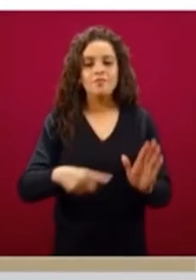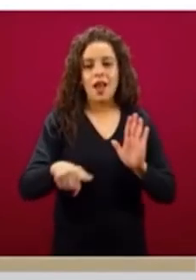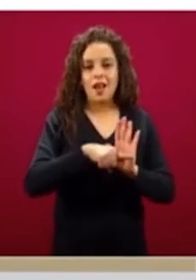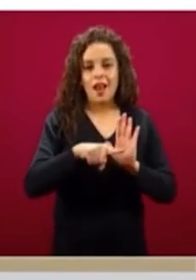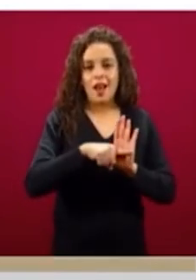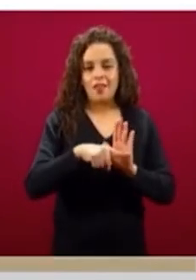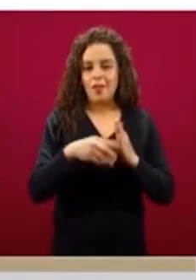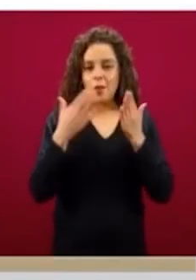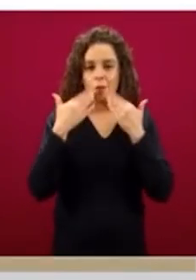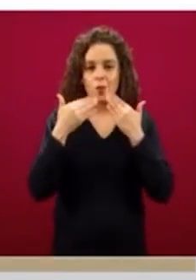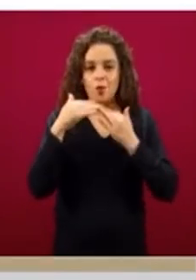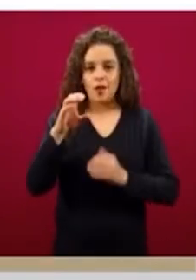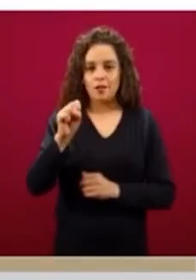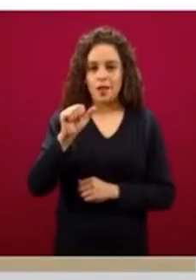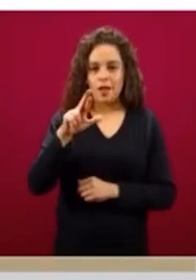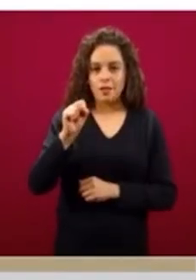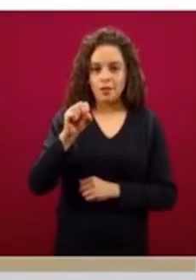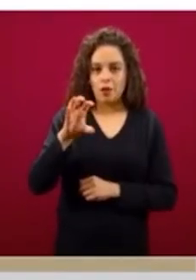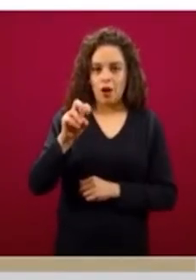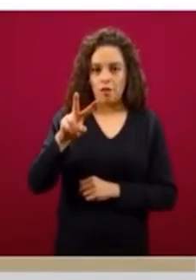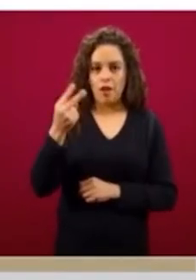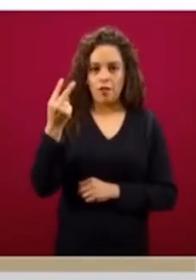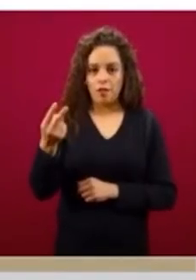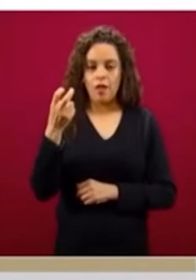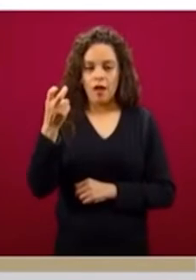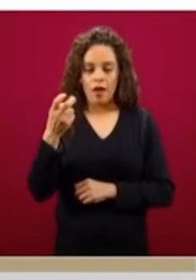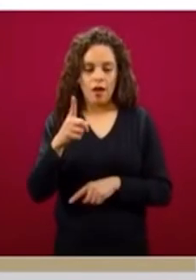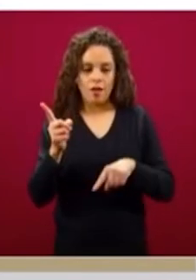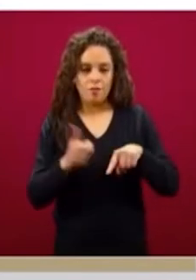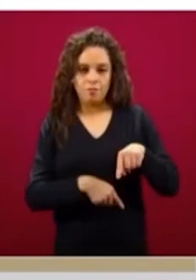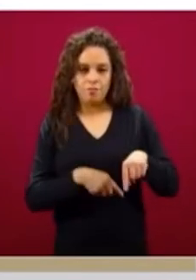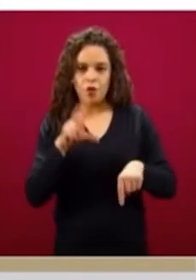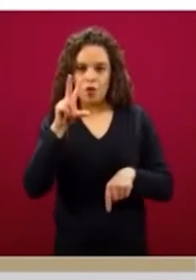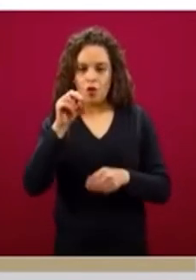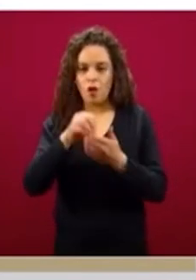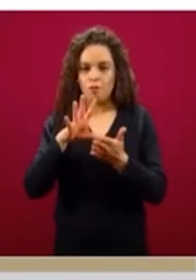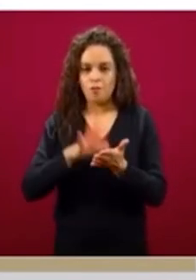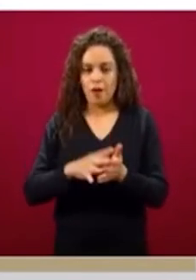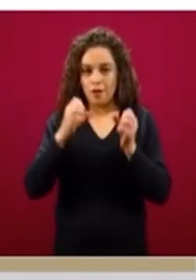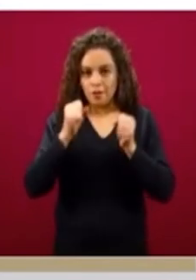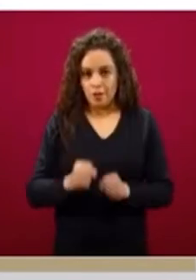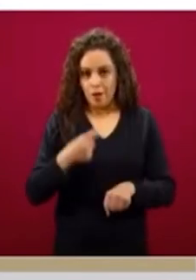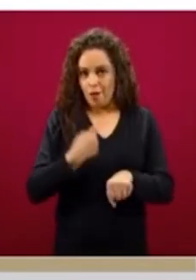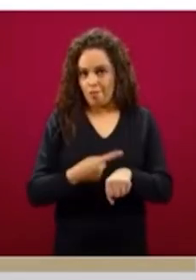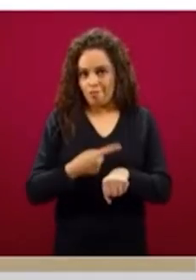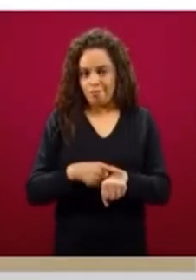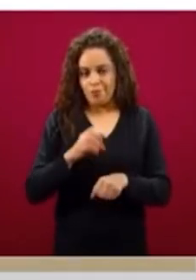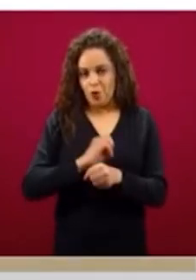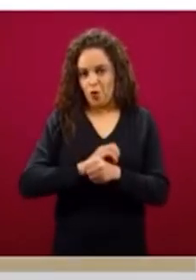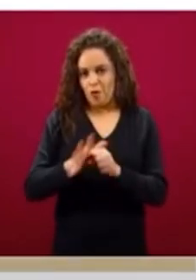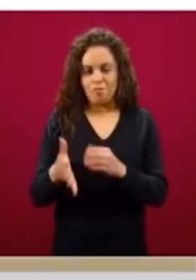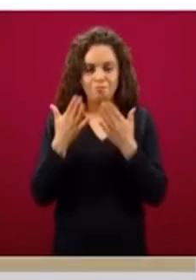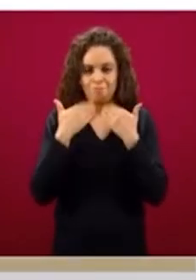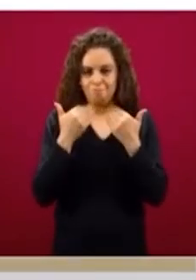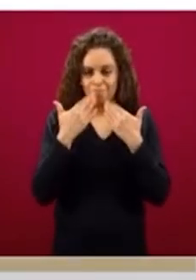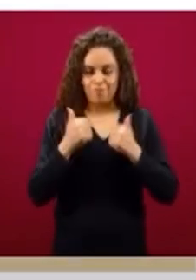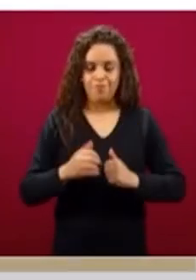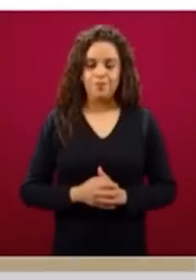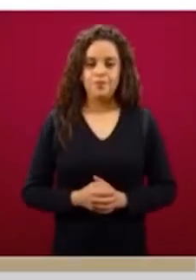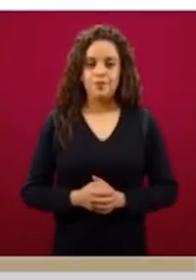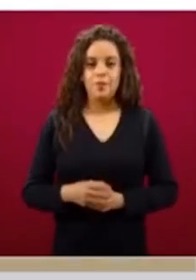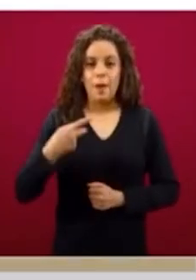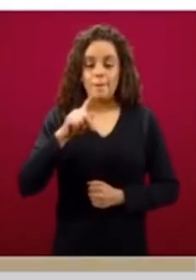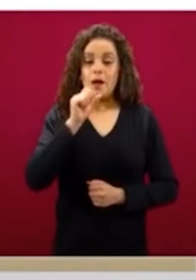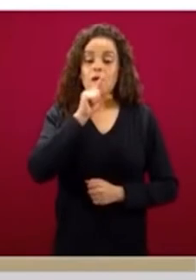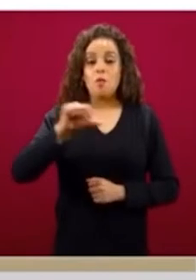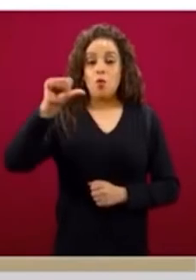-CoV-2, por lo tanto han sido descartadas como casos de COVID-19, pero así también hoy también superamos